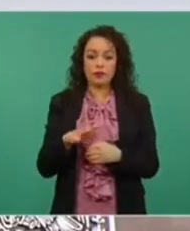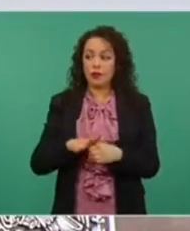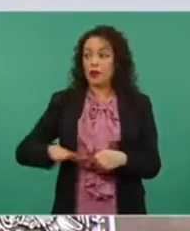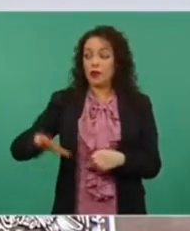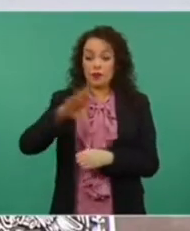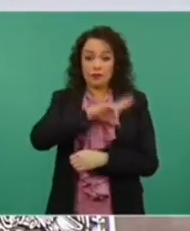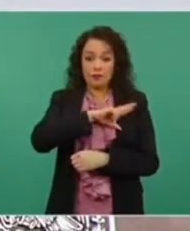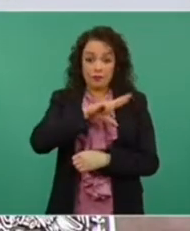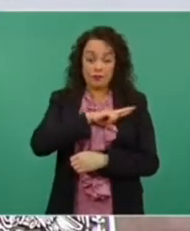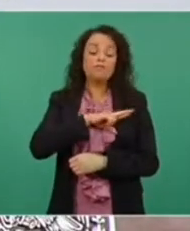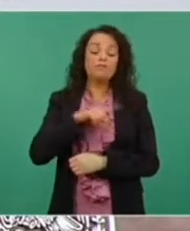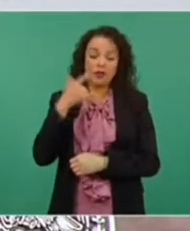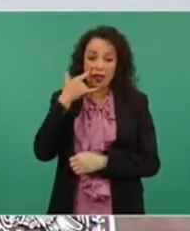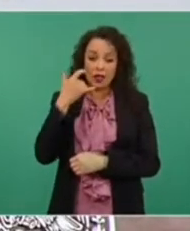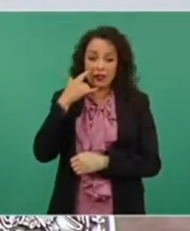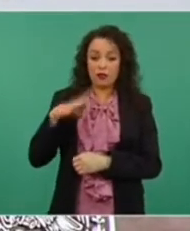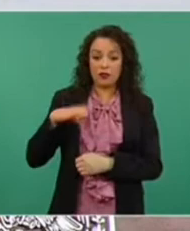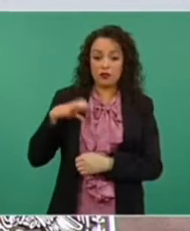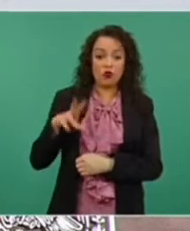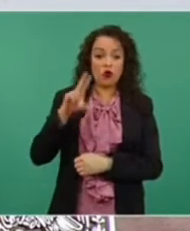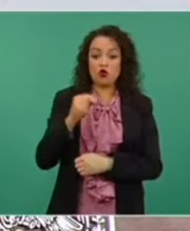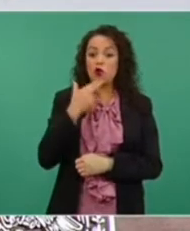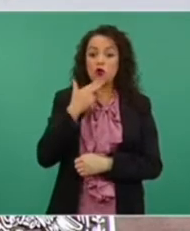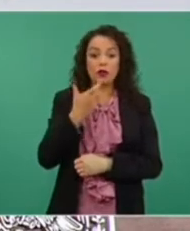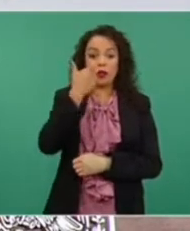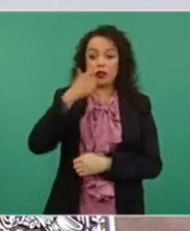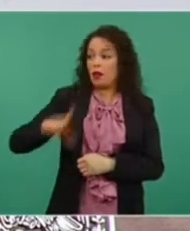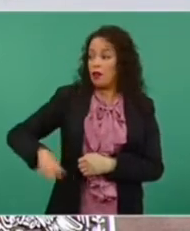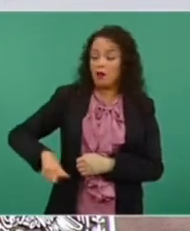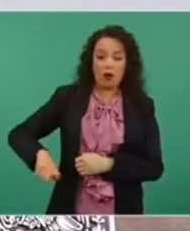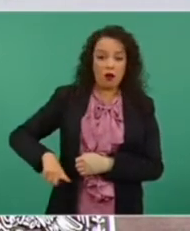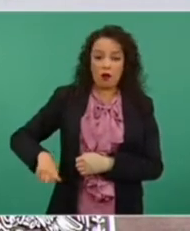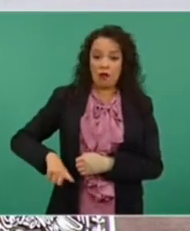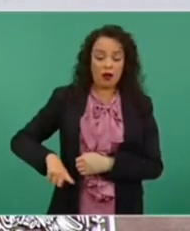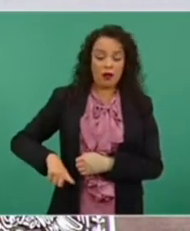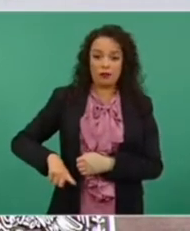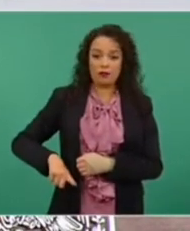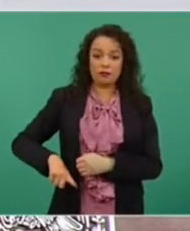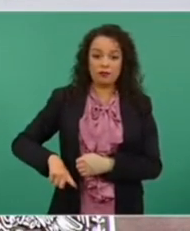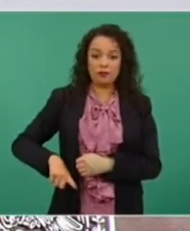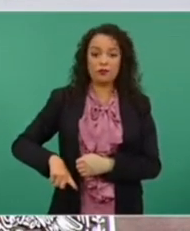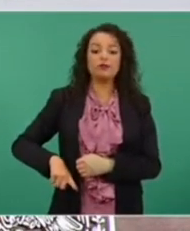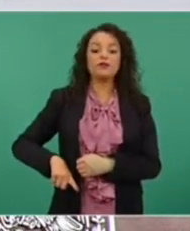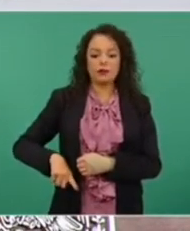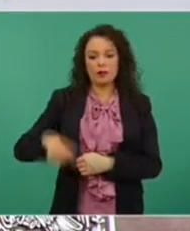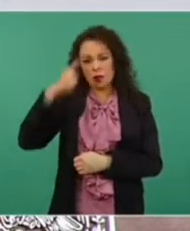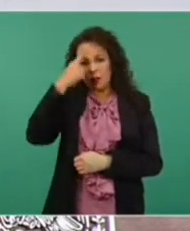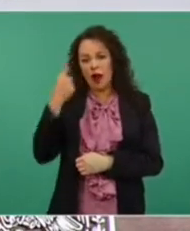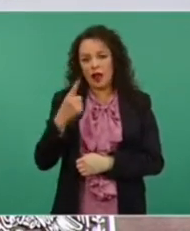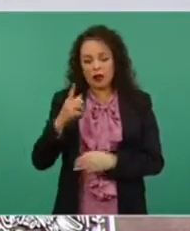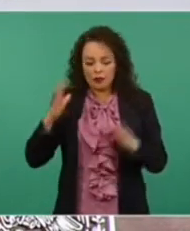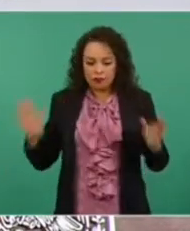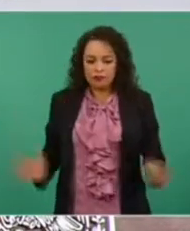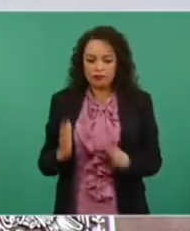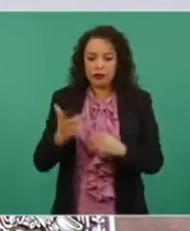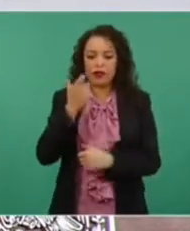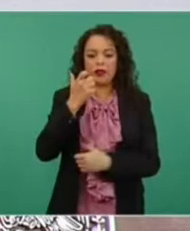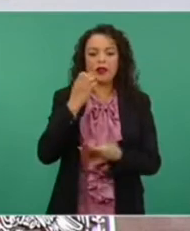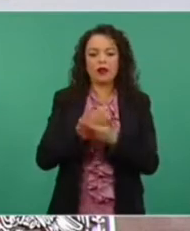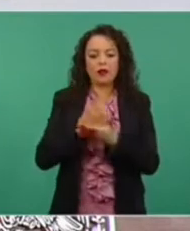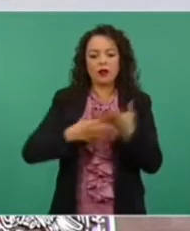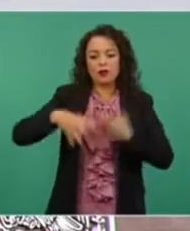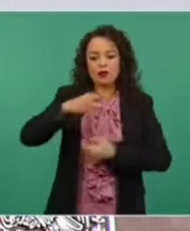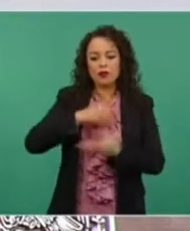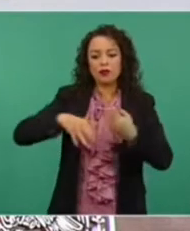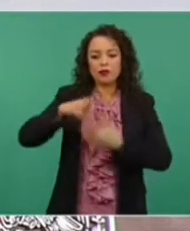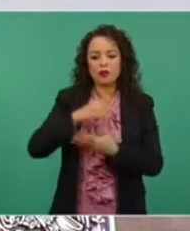utiliza recursos públicos y el propósito de esto, como bien decía Ricardo, es impulsar la economía y llevar los beneficios a las familias